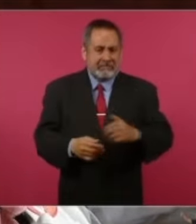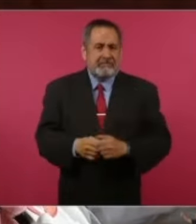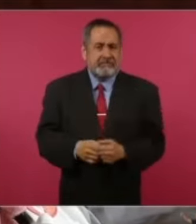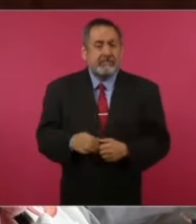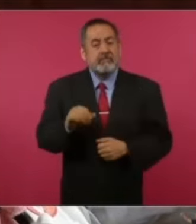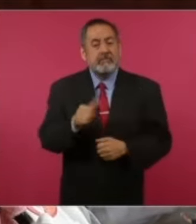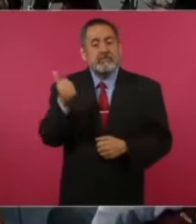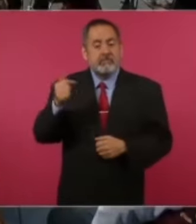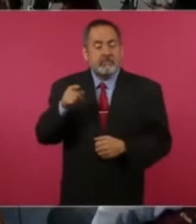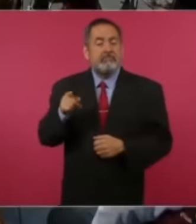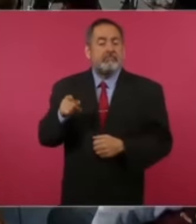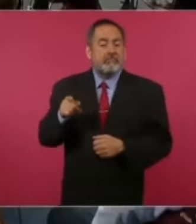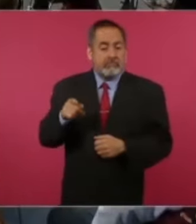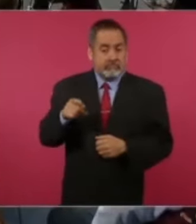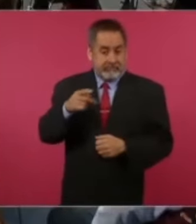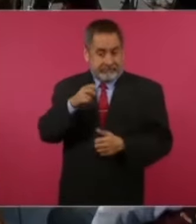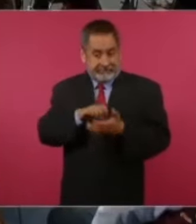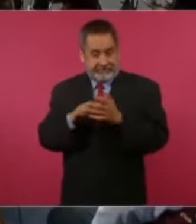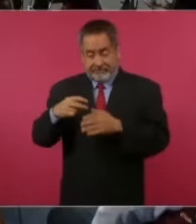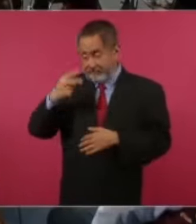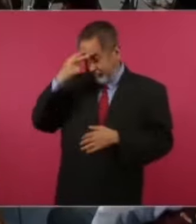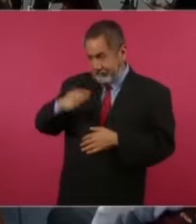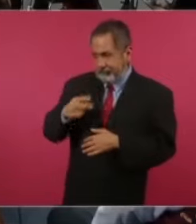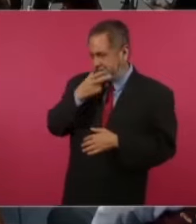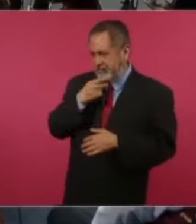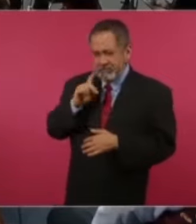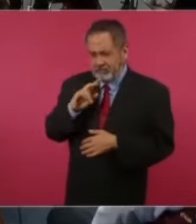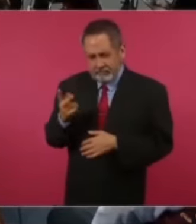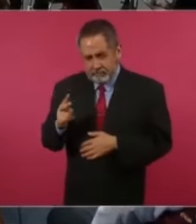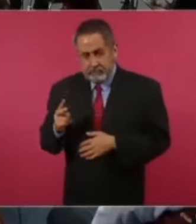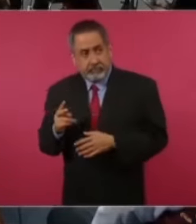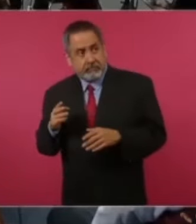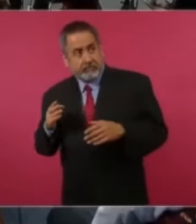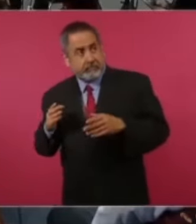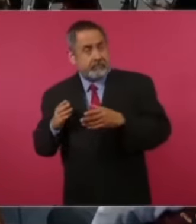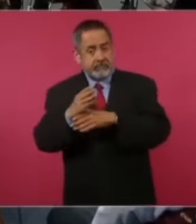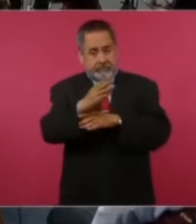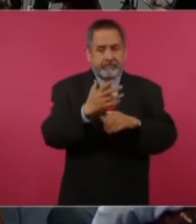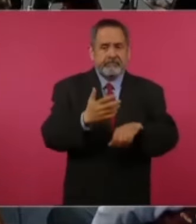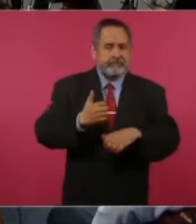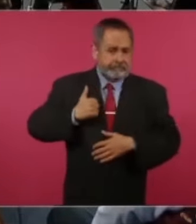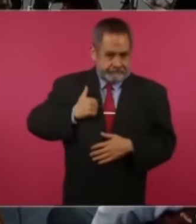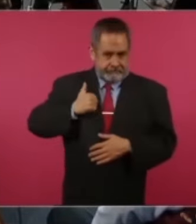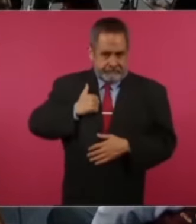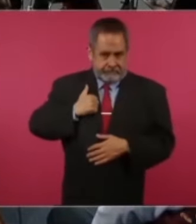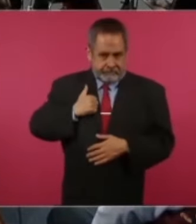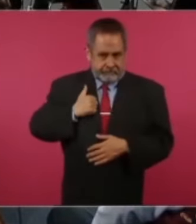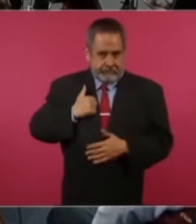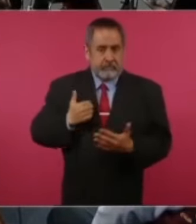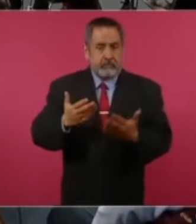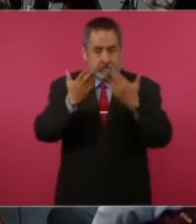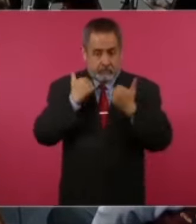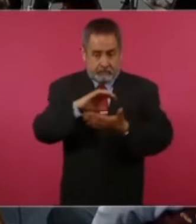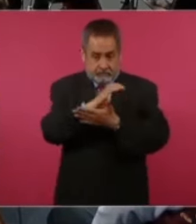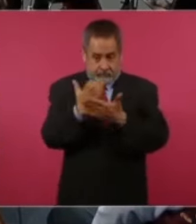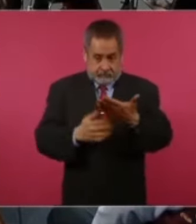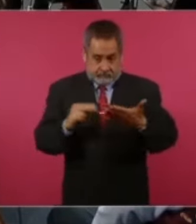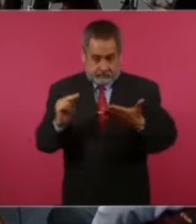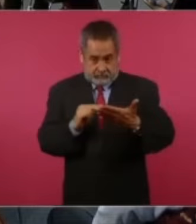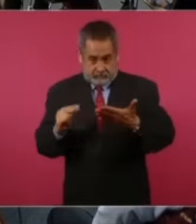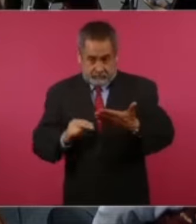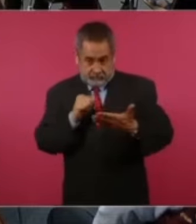que si un mexicano o mexicana se va ahorita a Canadá sin un contrato de trabajo,